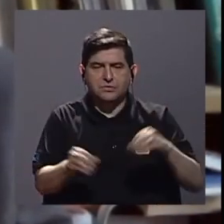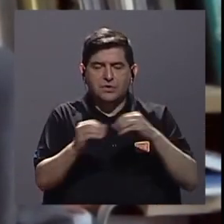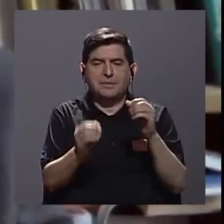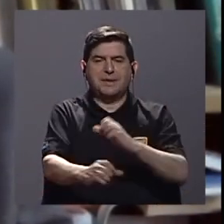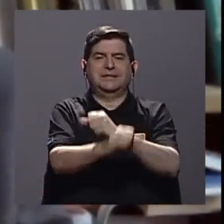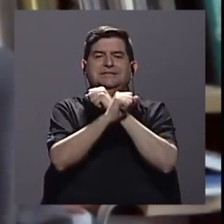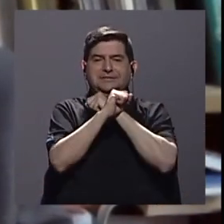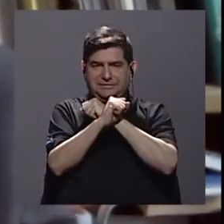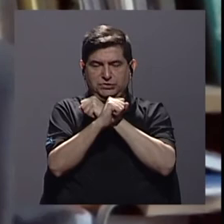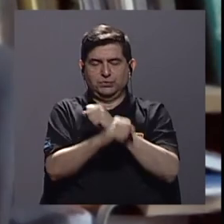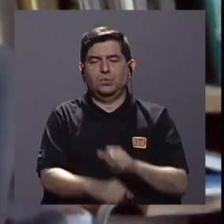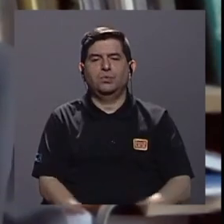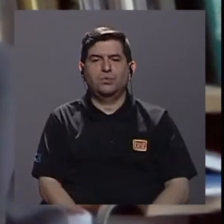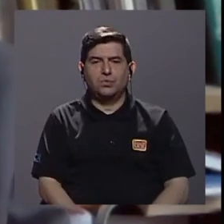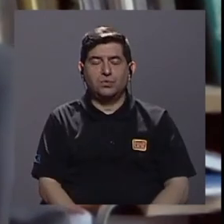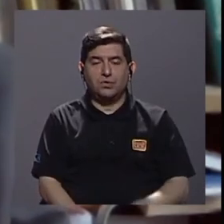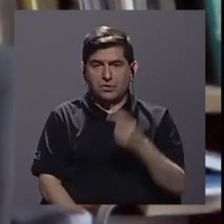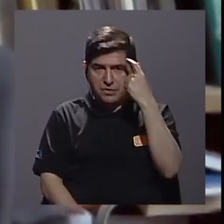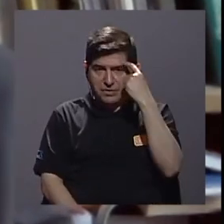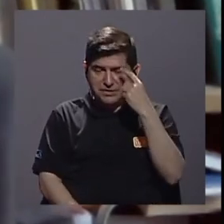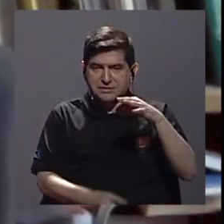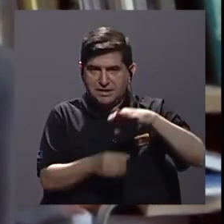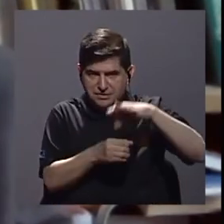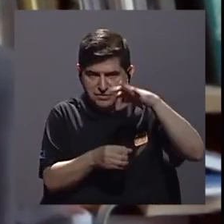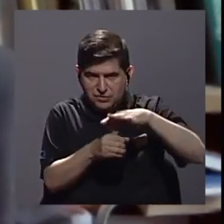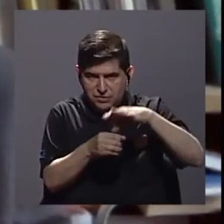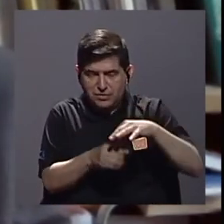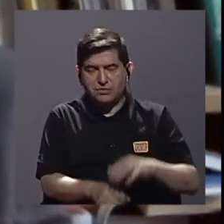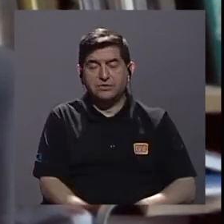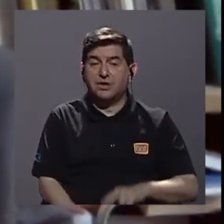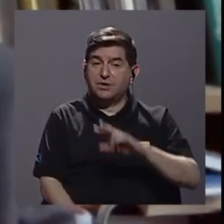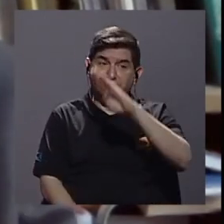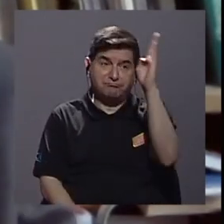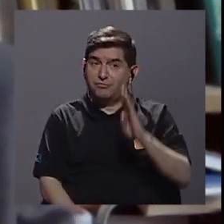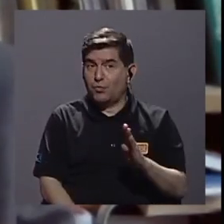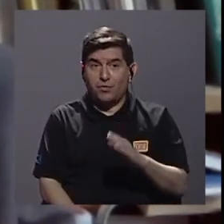lo seguro con esto aunque la agricultura nunca va a uno a seguro